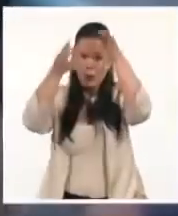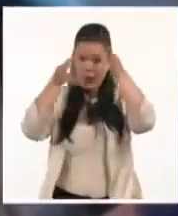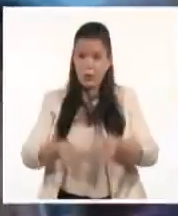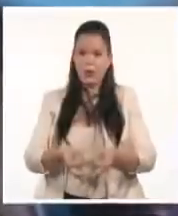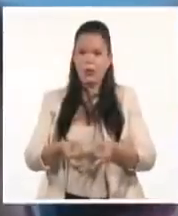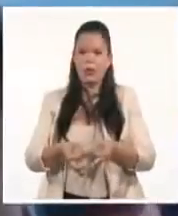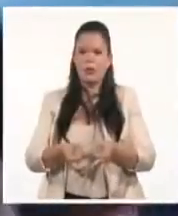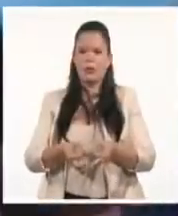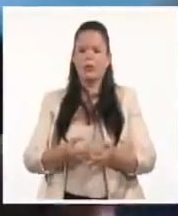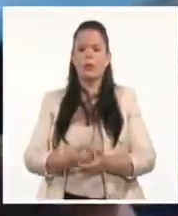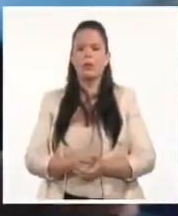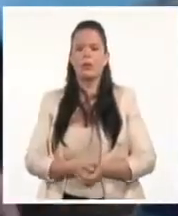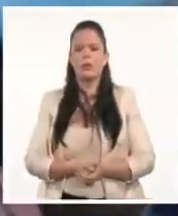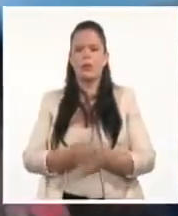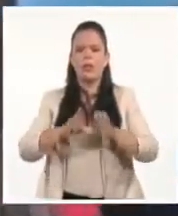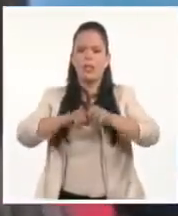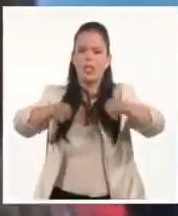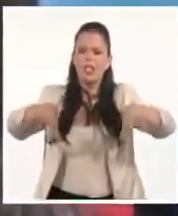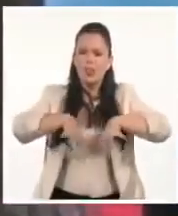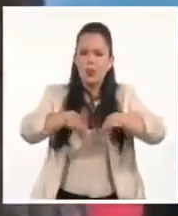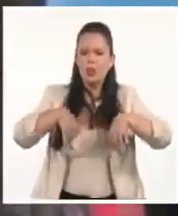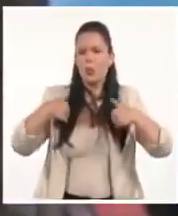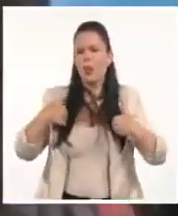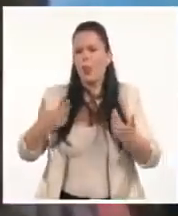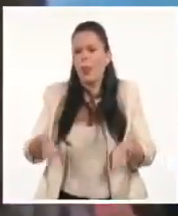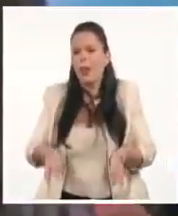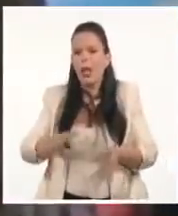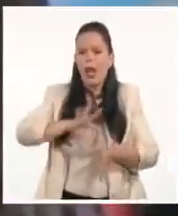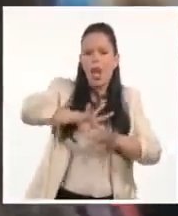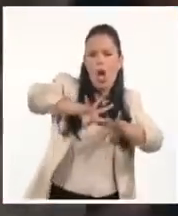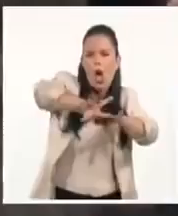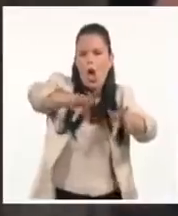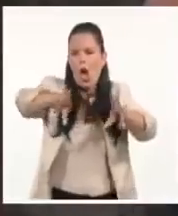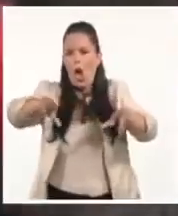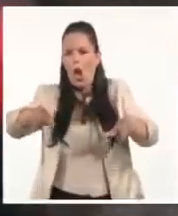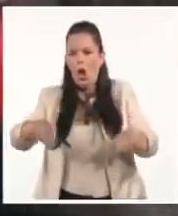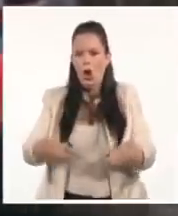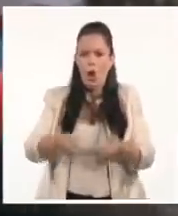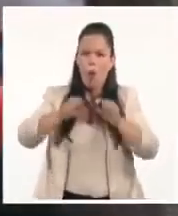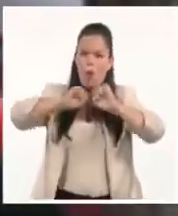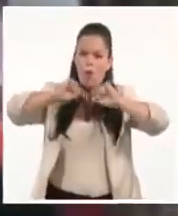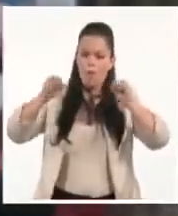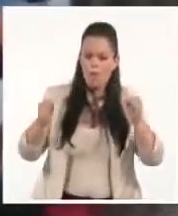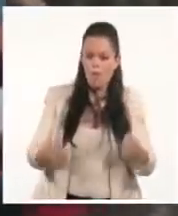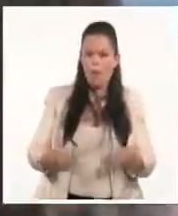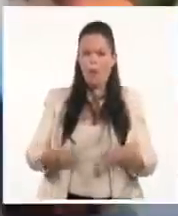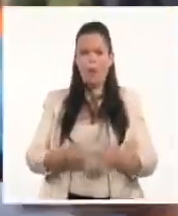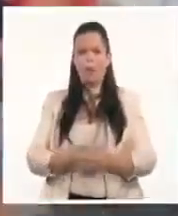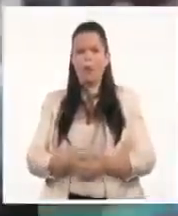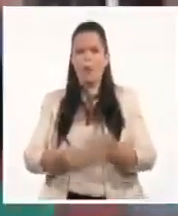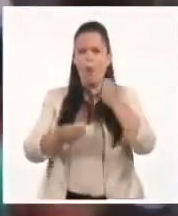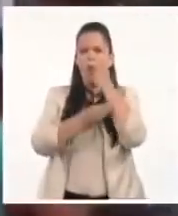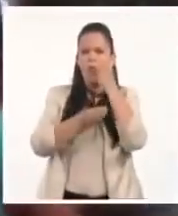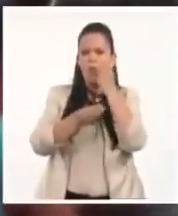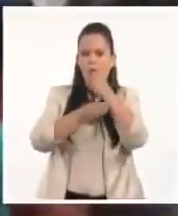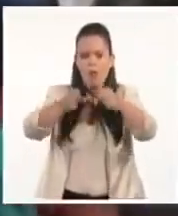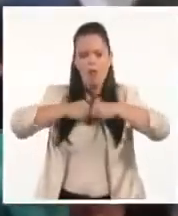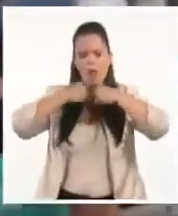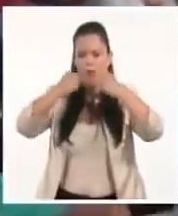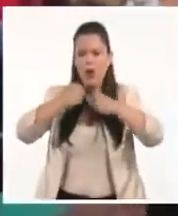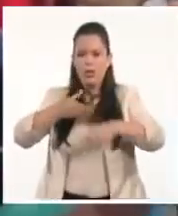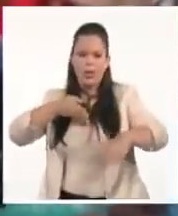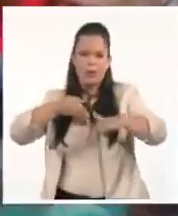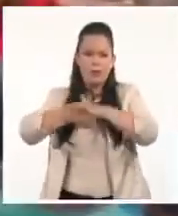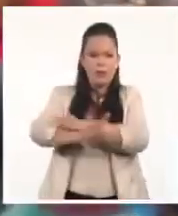las acciones de robo con fuerza, como se ha descrito aquí. Ahí pueden ver. Yo aquí solo estaba mostrando,